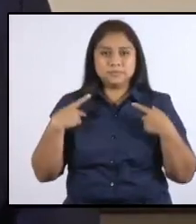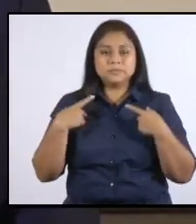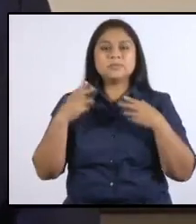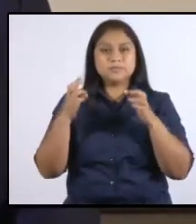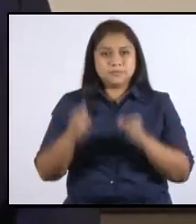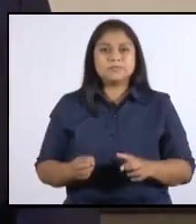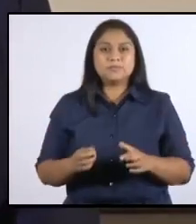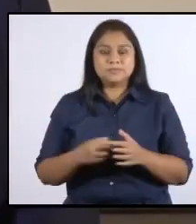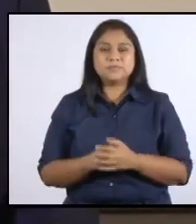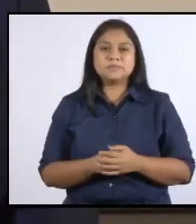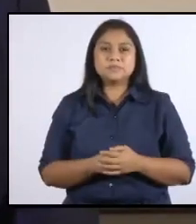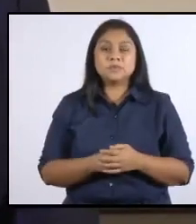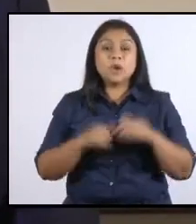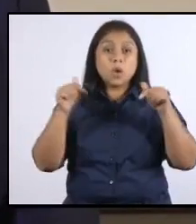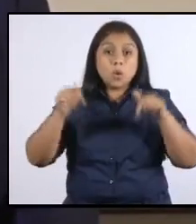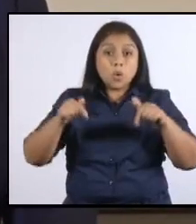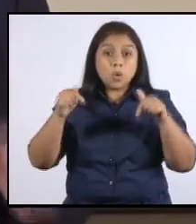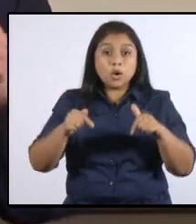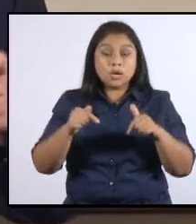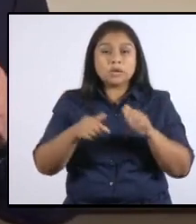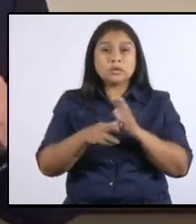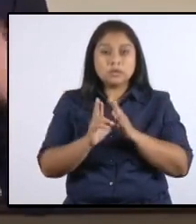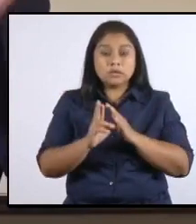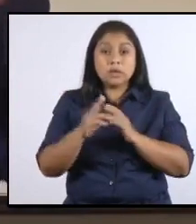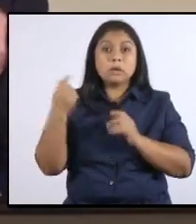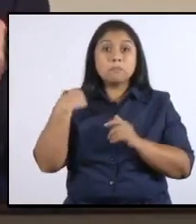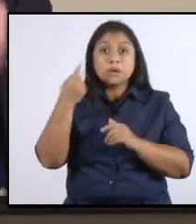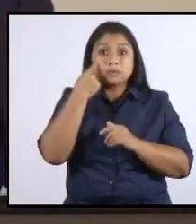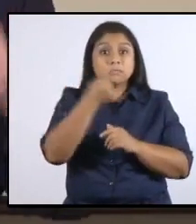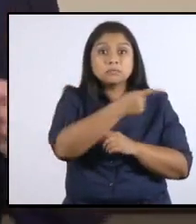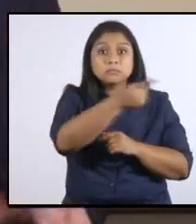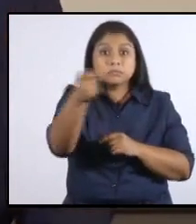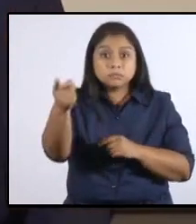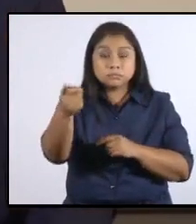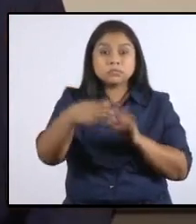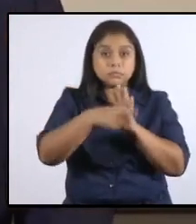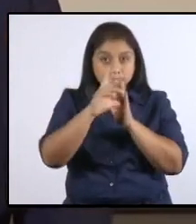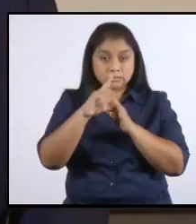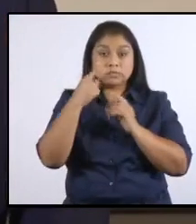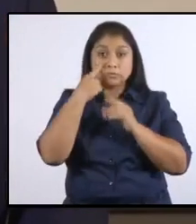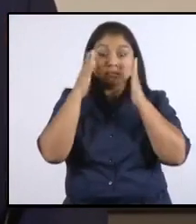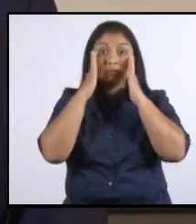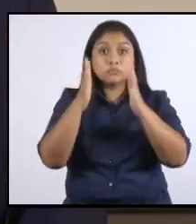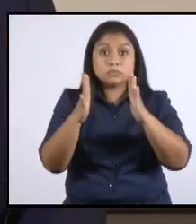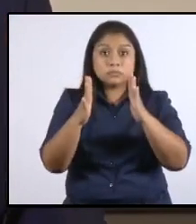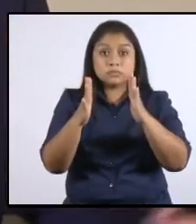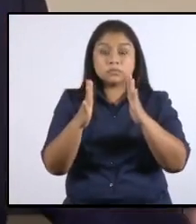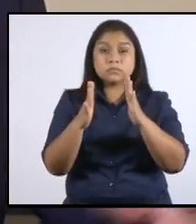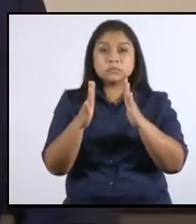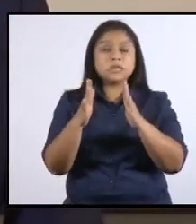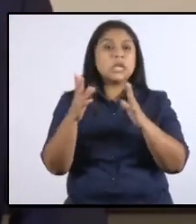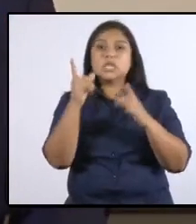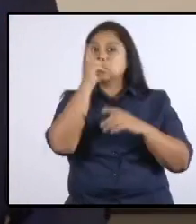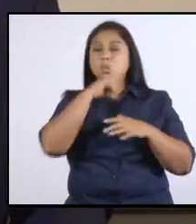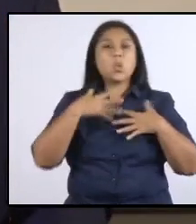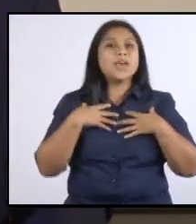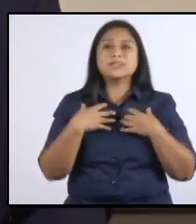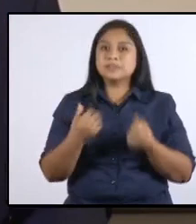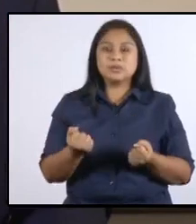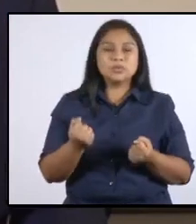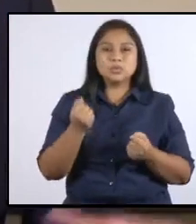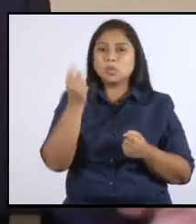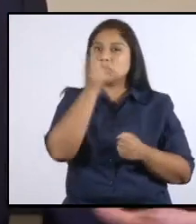Hoy, le repito, para que se escuche alto y claro, sin salud no es posible la vida,